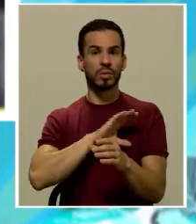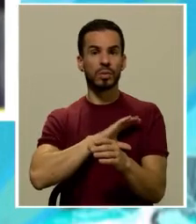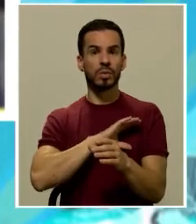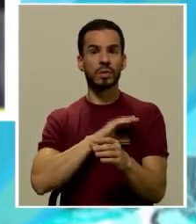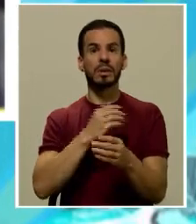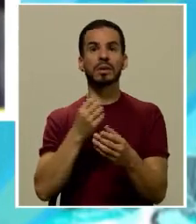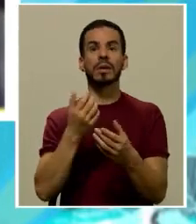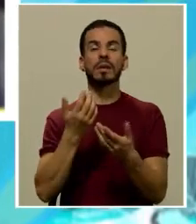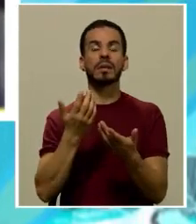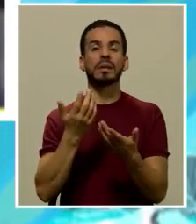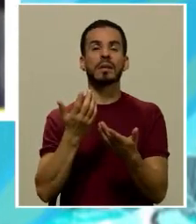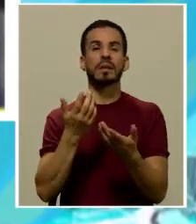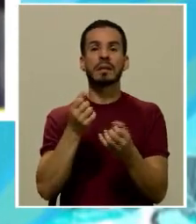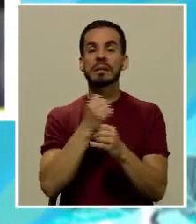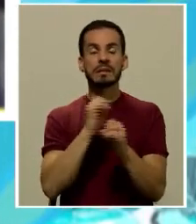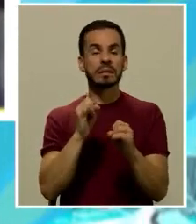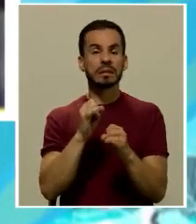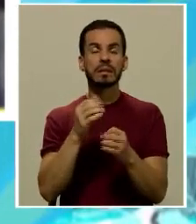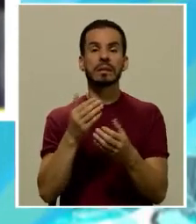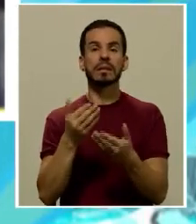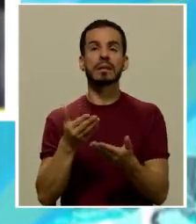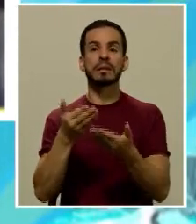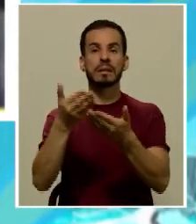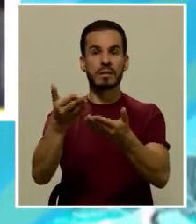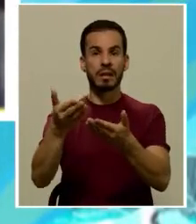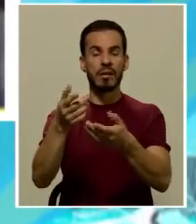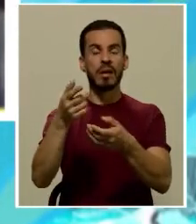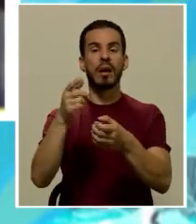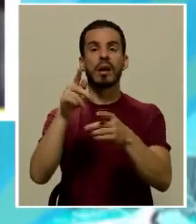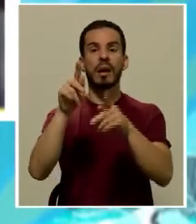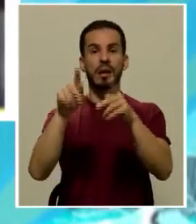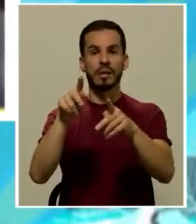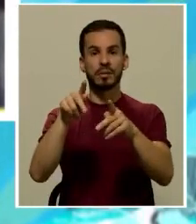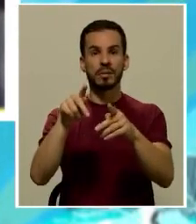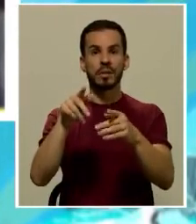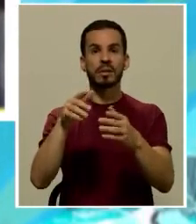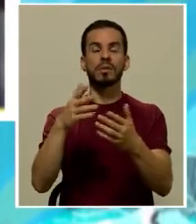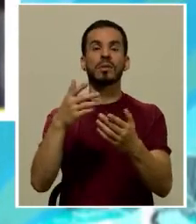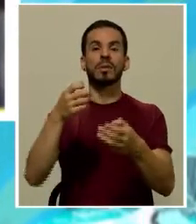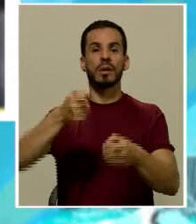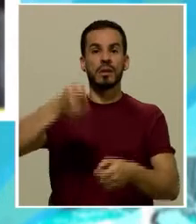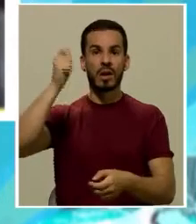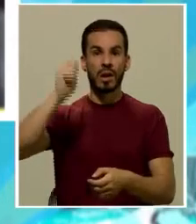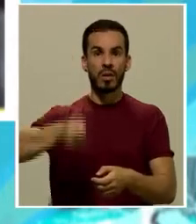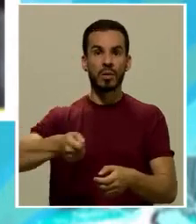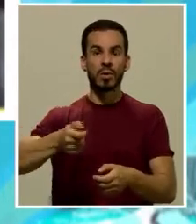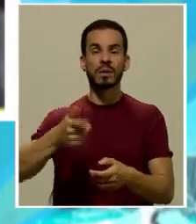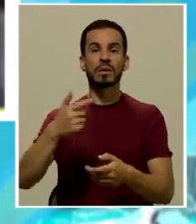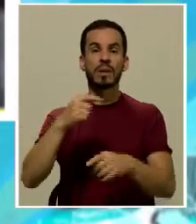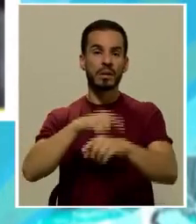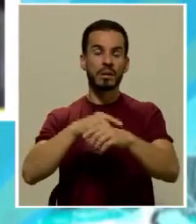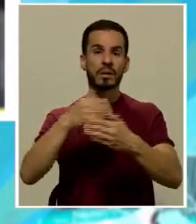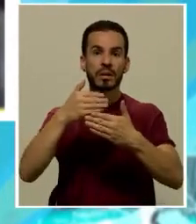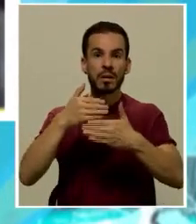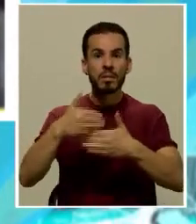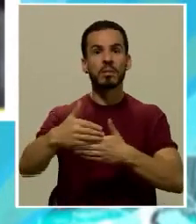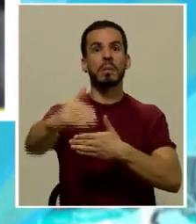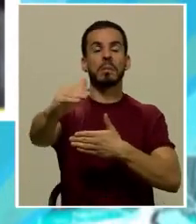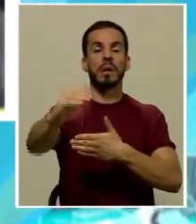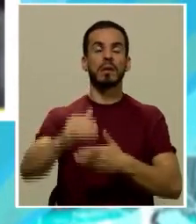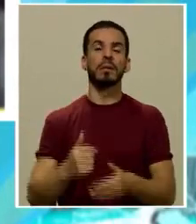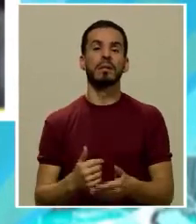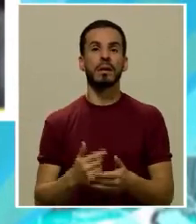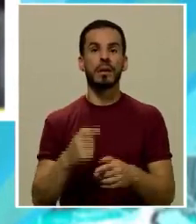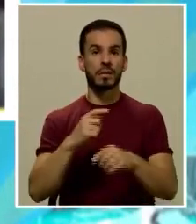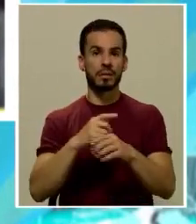bajo custodia policial, perdón, sin llevarlo a las personas ante un juez durante un periodo mucho más largo de